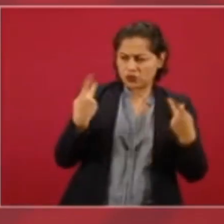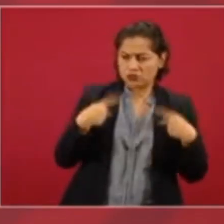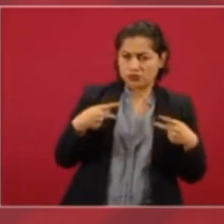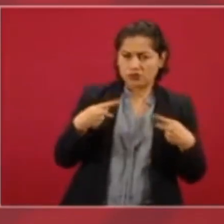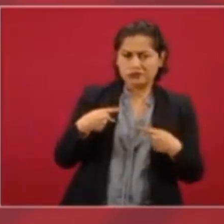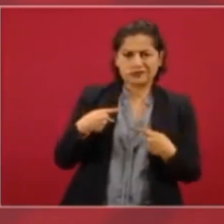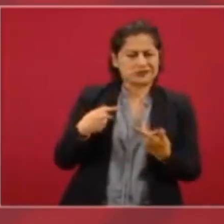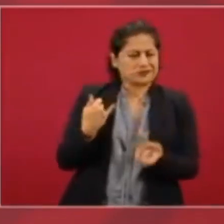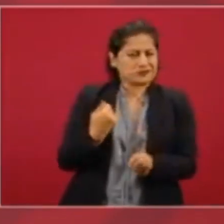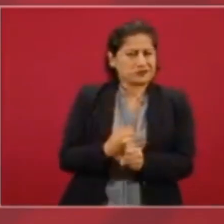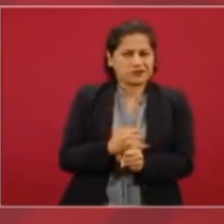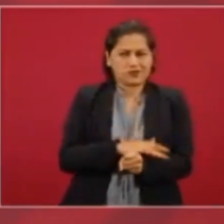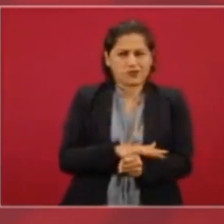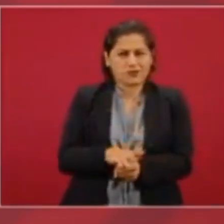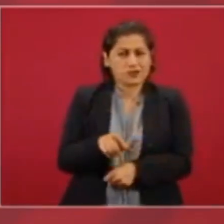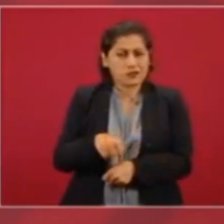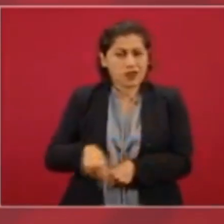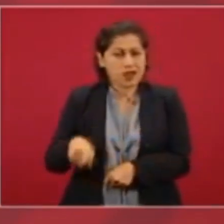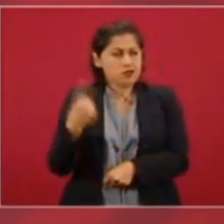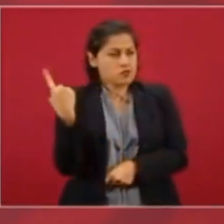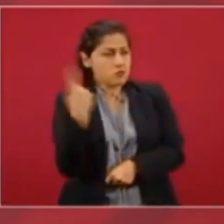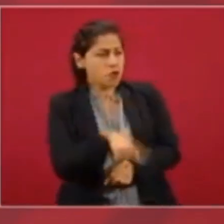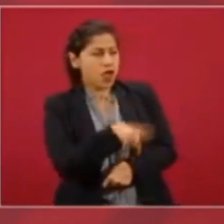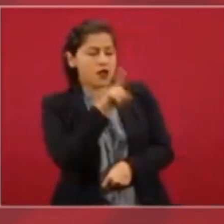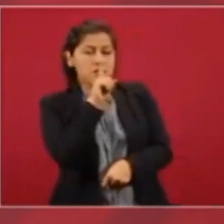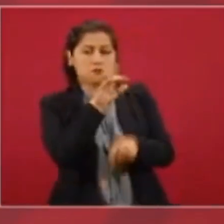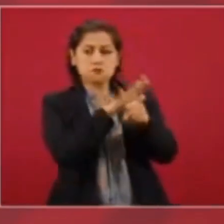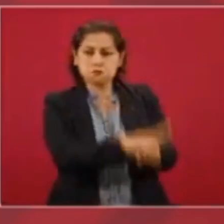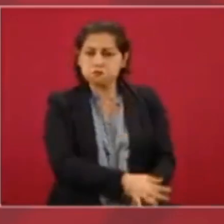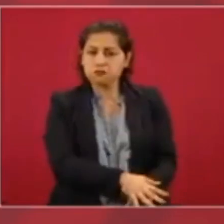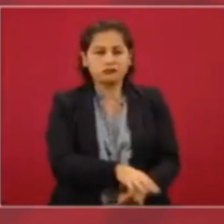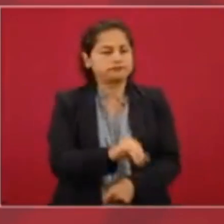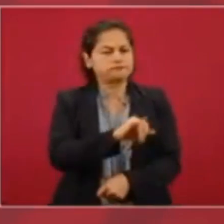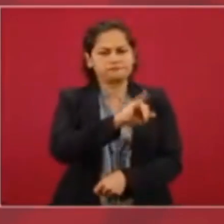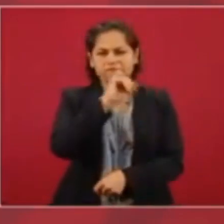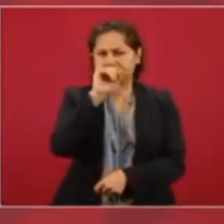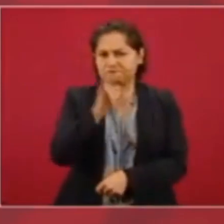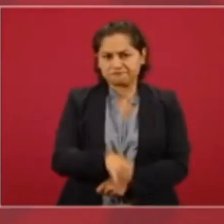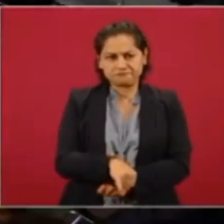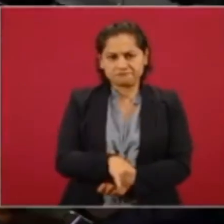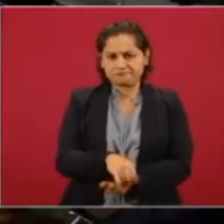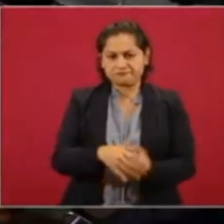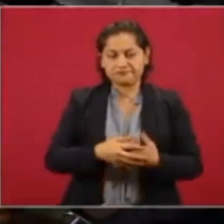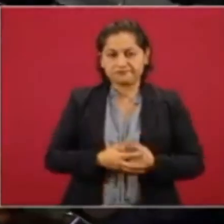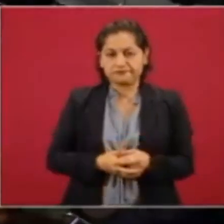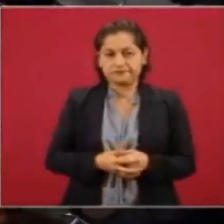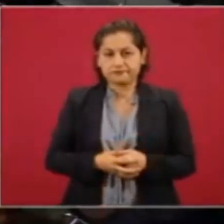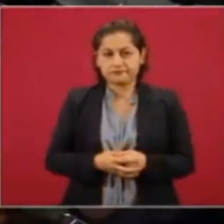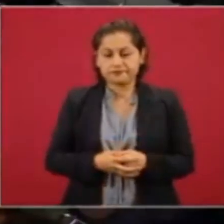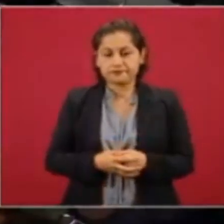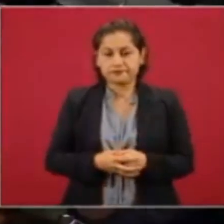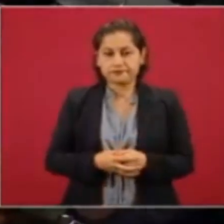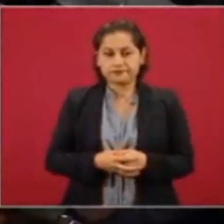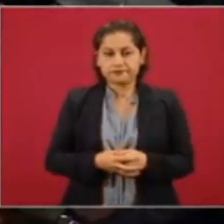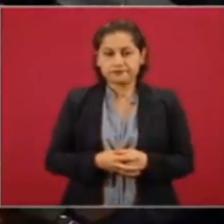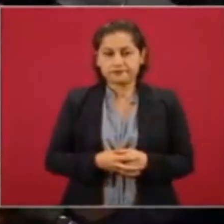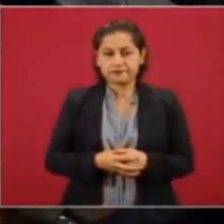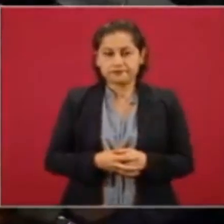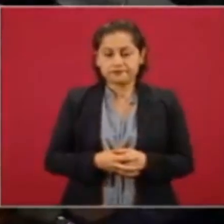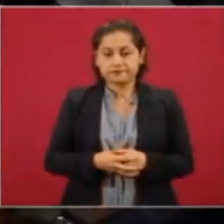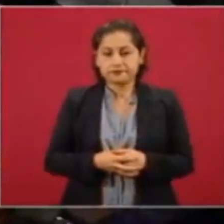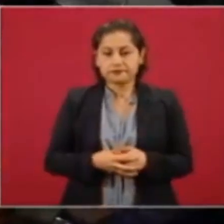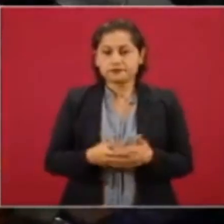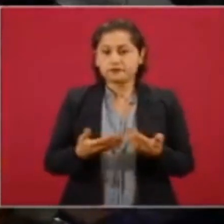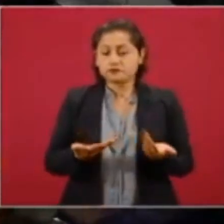reprimir a nadie o de ordenar represalias o